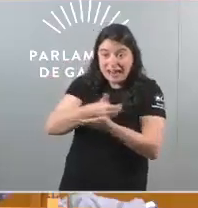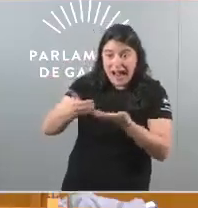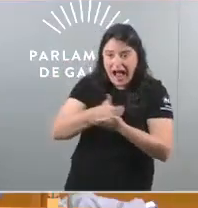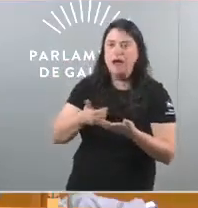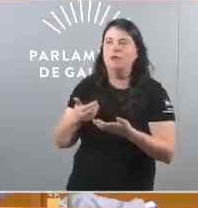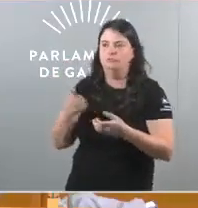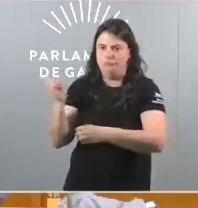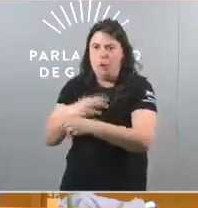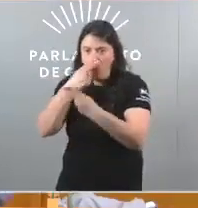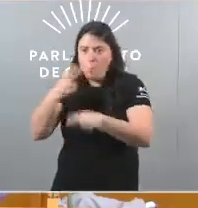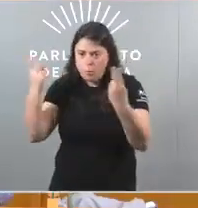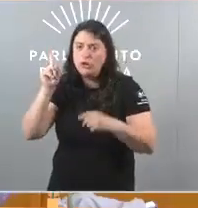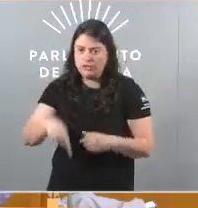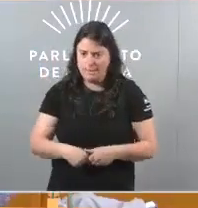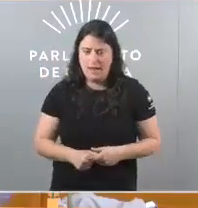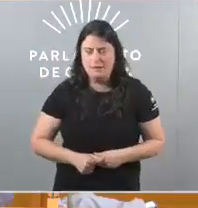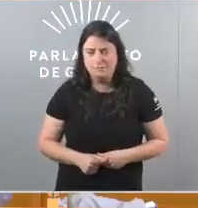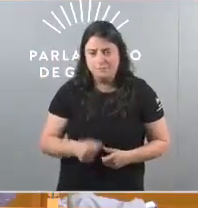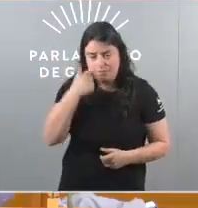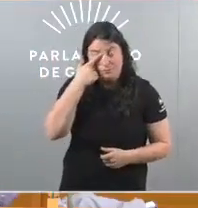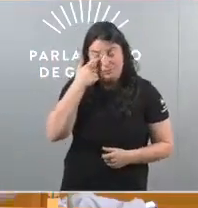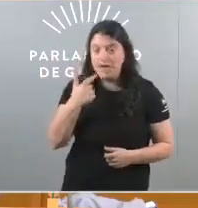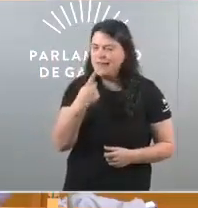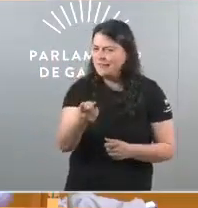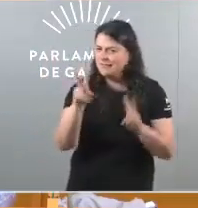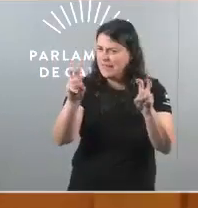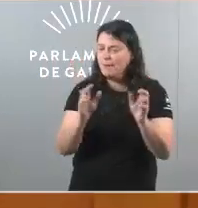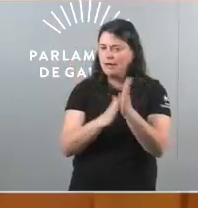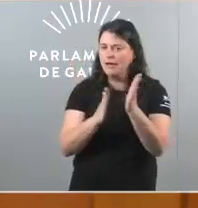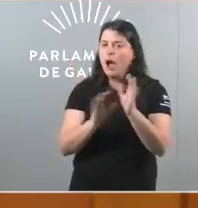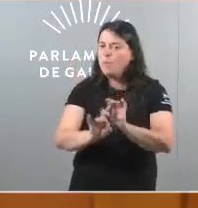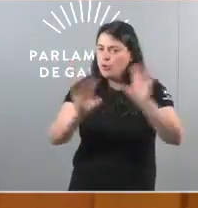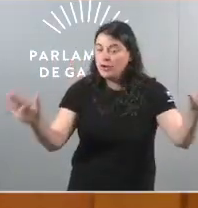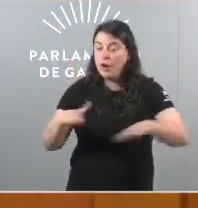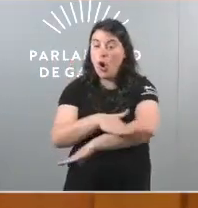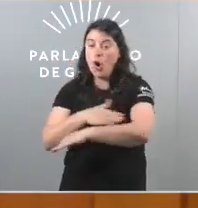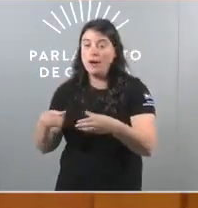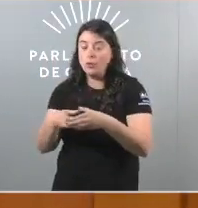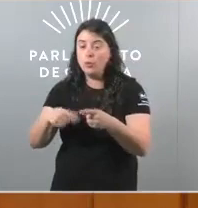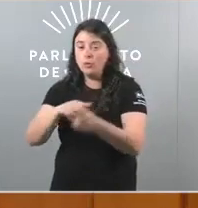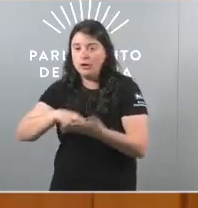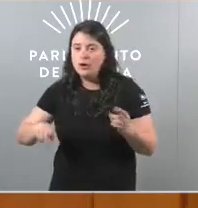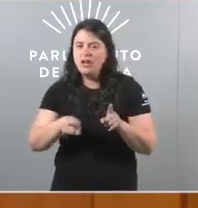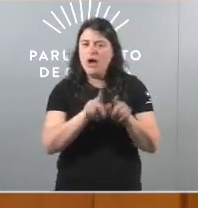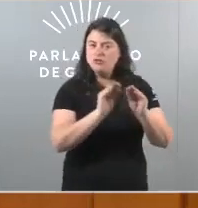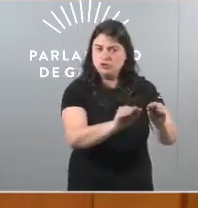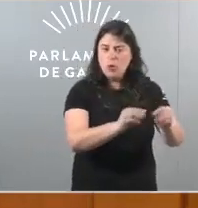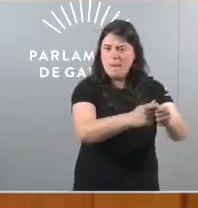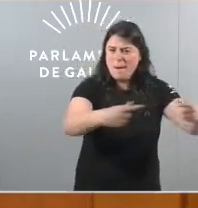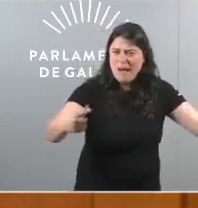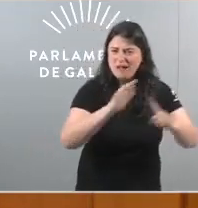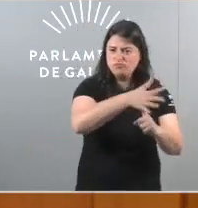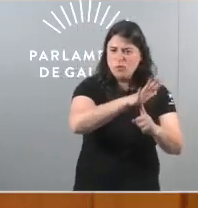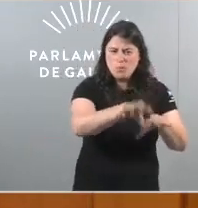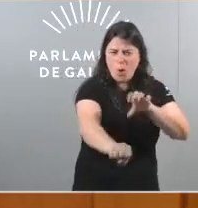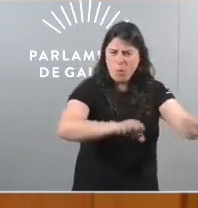Permitaume que sexa moi clara O goberno do BNG parará o bun eólico depredador